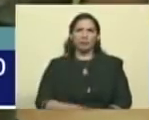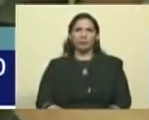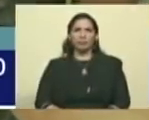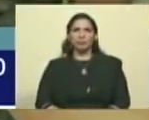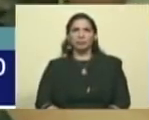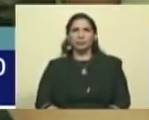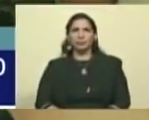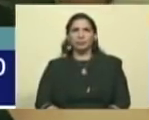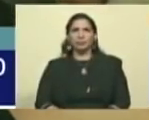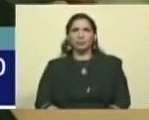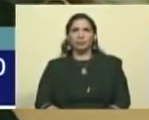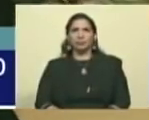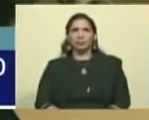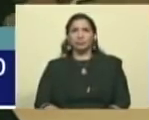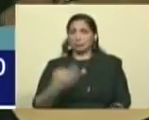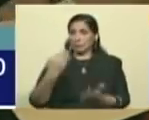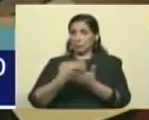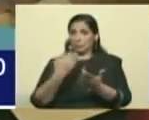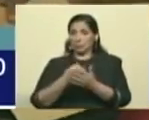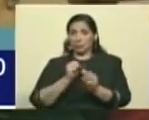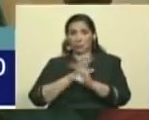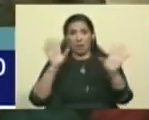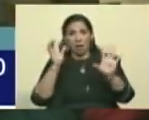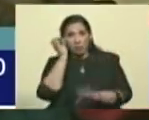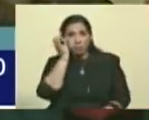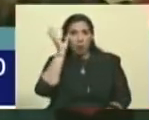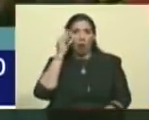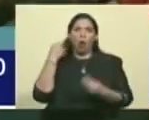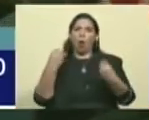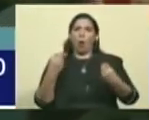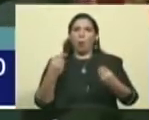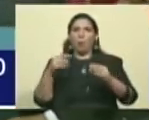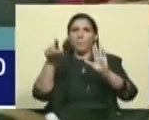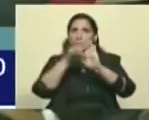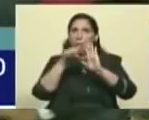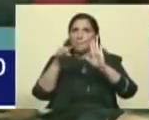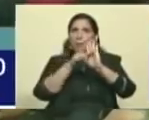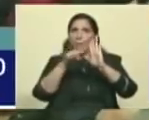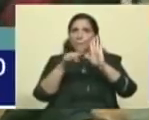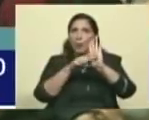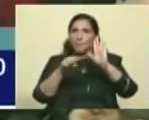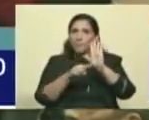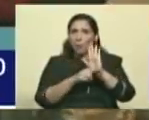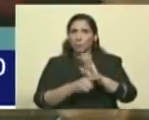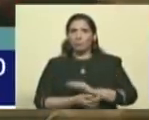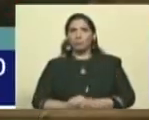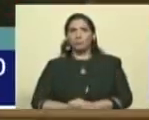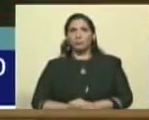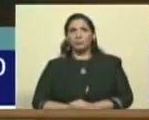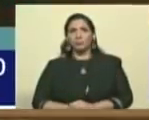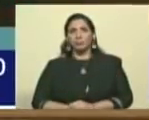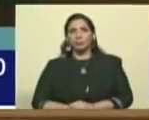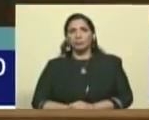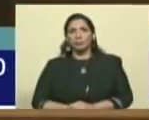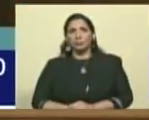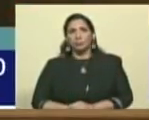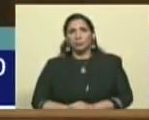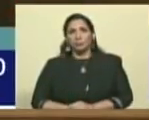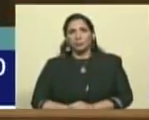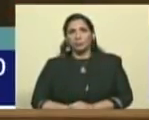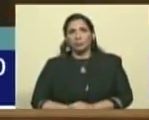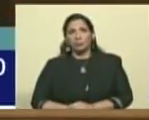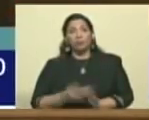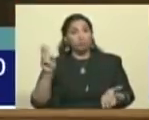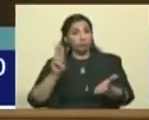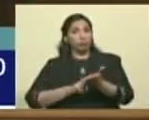Es siempre claro, ¿no? Porque hay que crear las condiciones, crear las condiciones que en